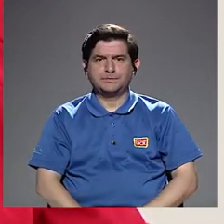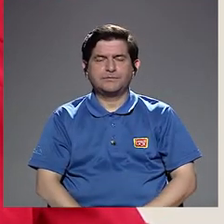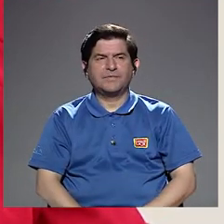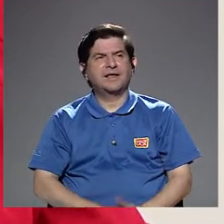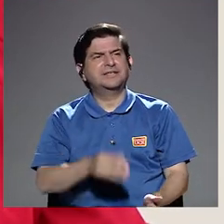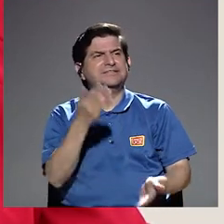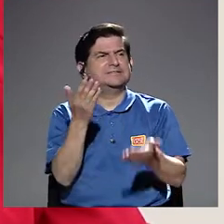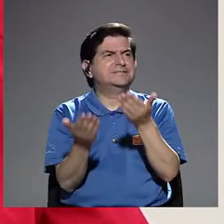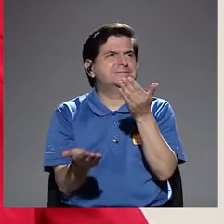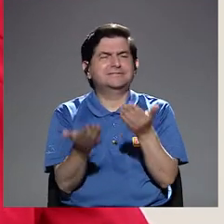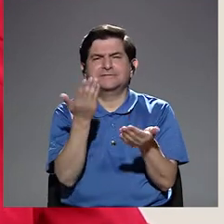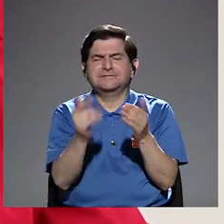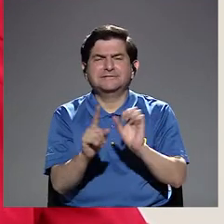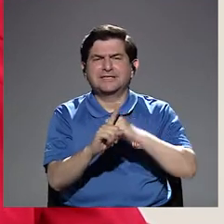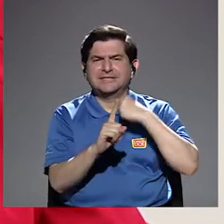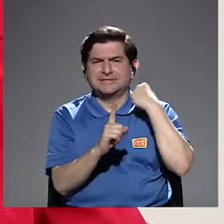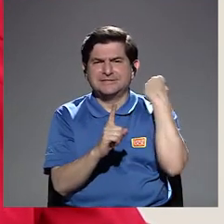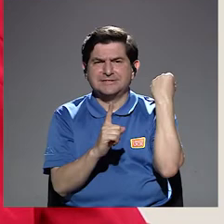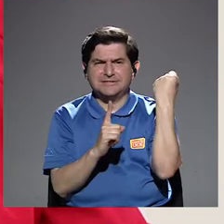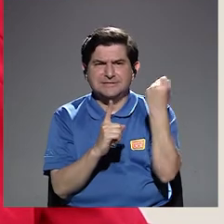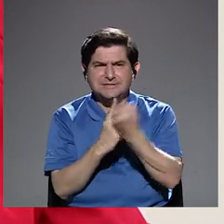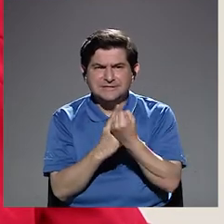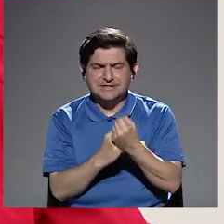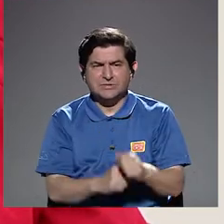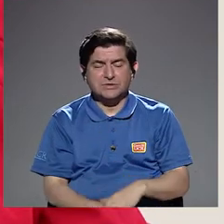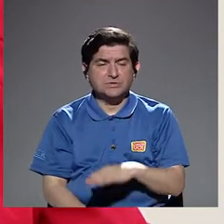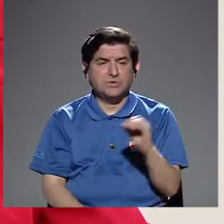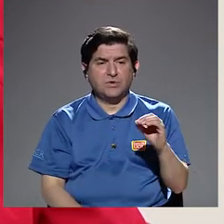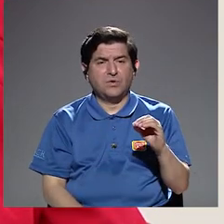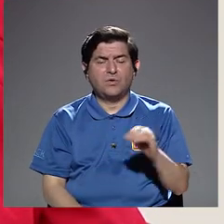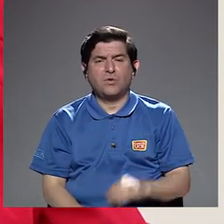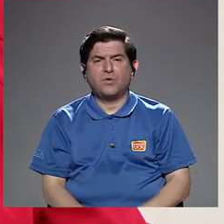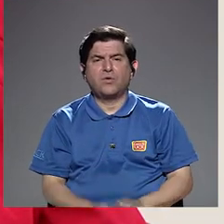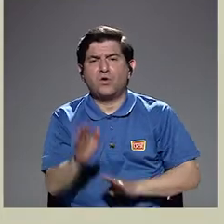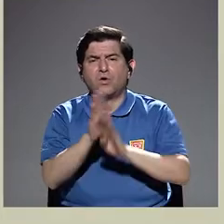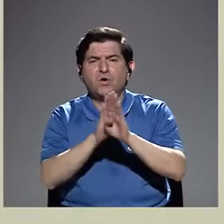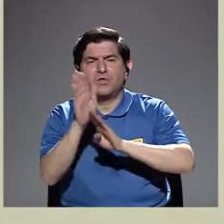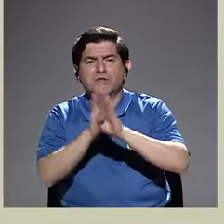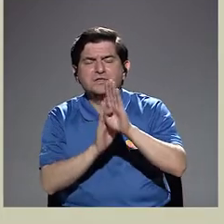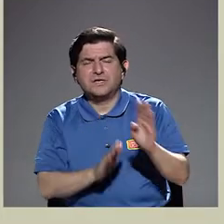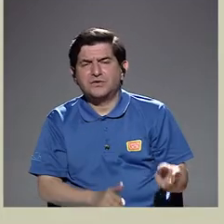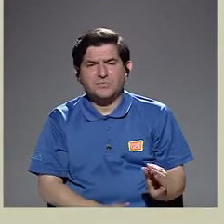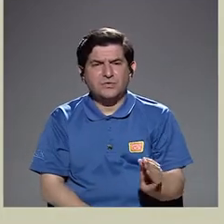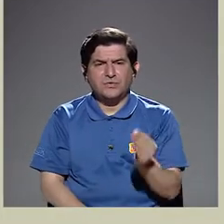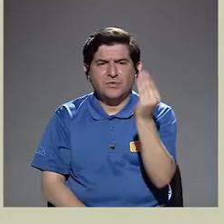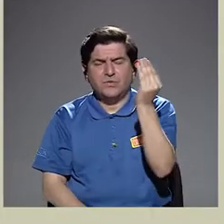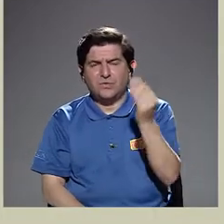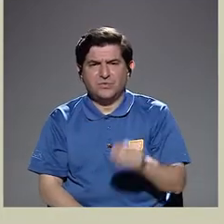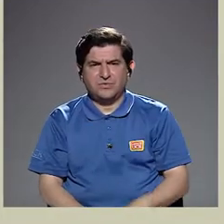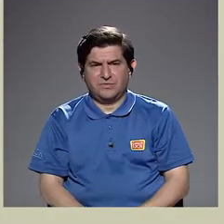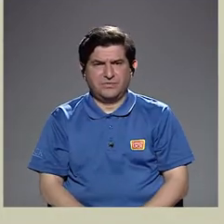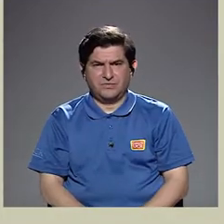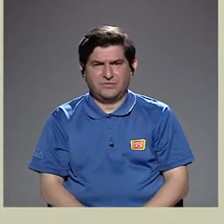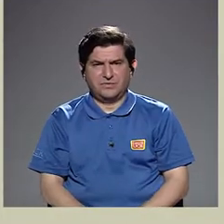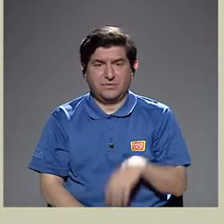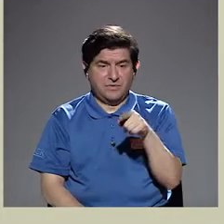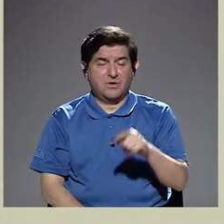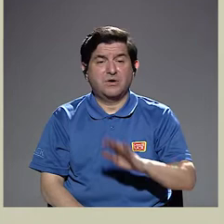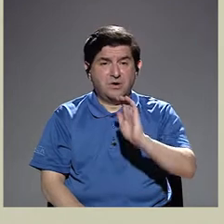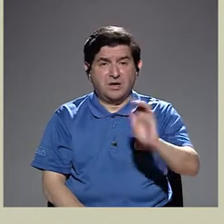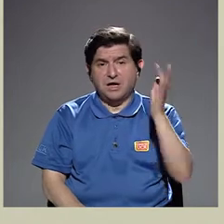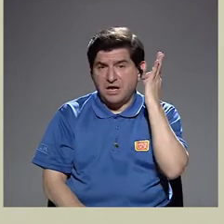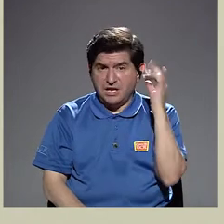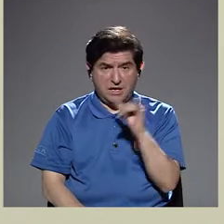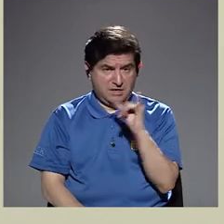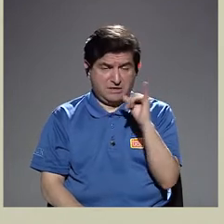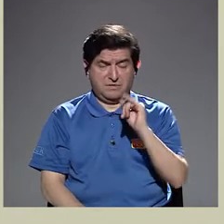más que tiene que ver con la situación o la condición de desarrollo de las adolescentes y de las niñas